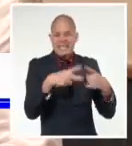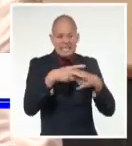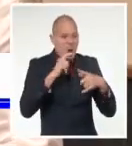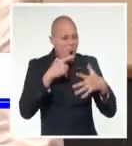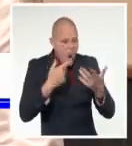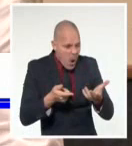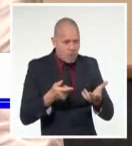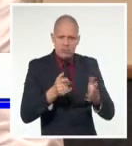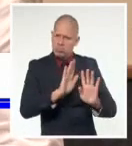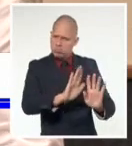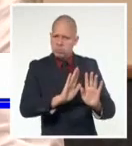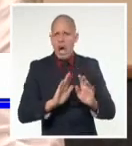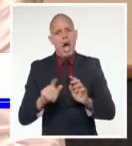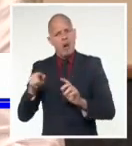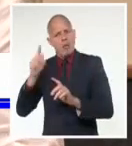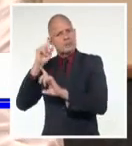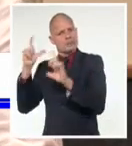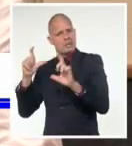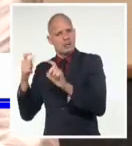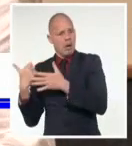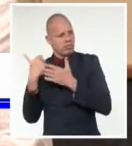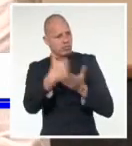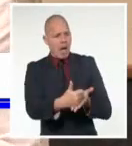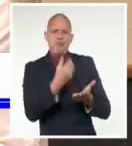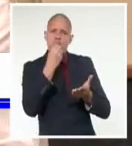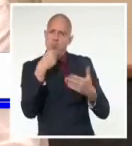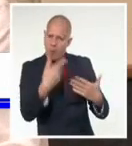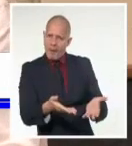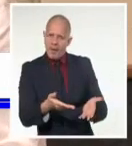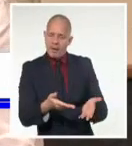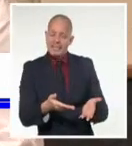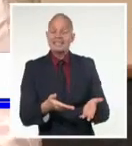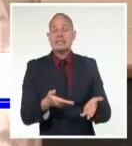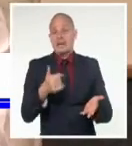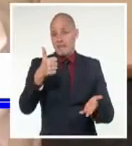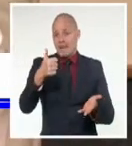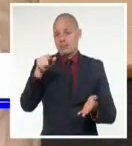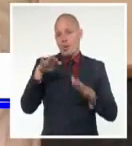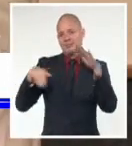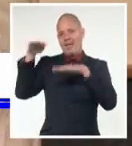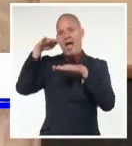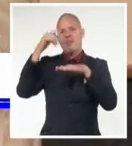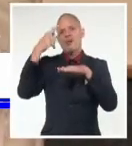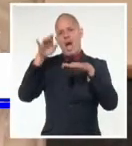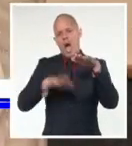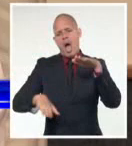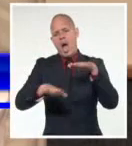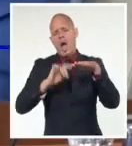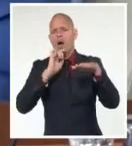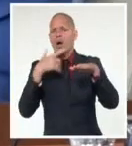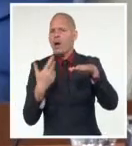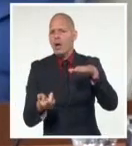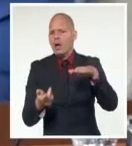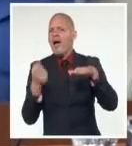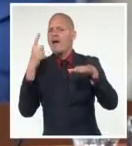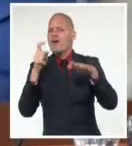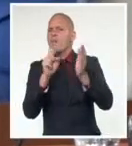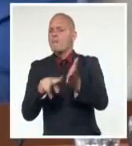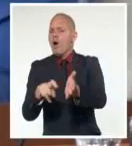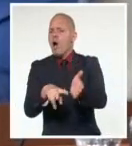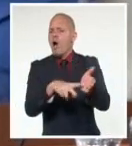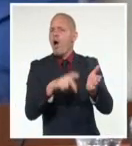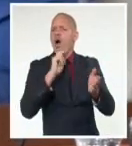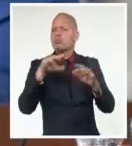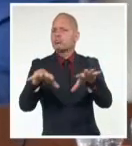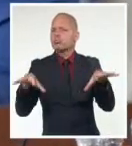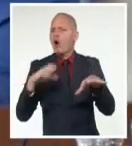desarrollado ni a nivel provincial, ni a nivel municipal, y mucho menos a nivel local.